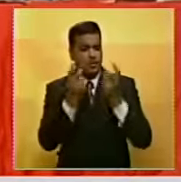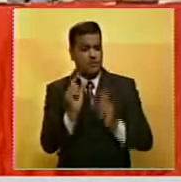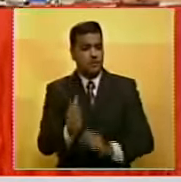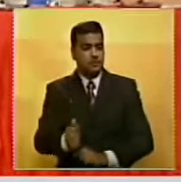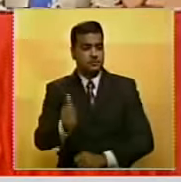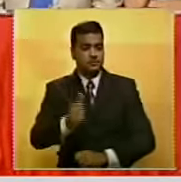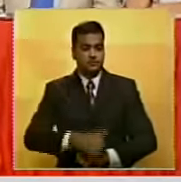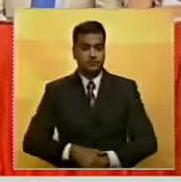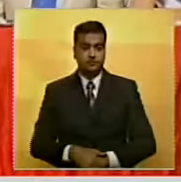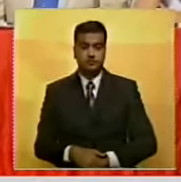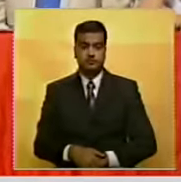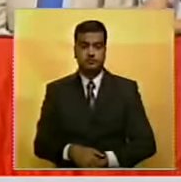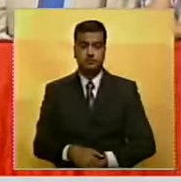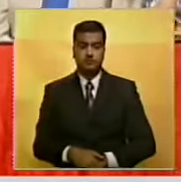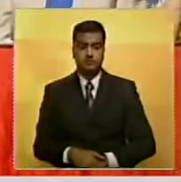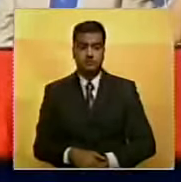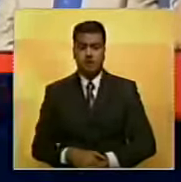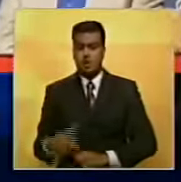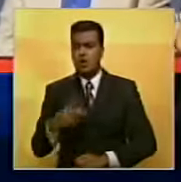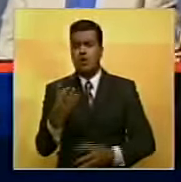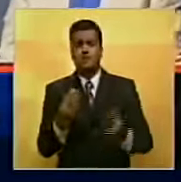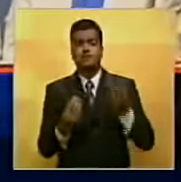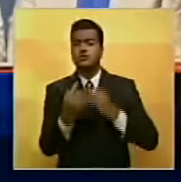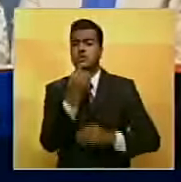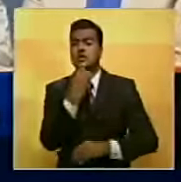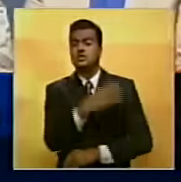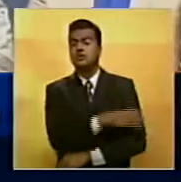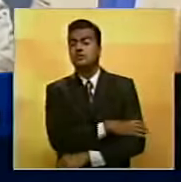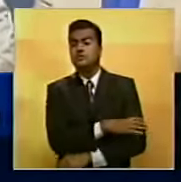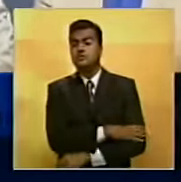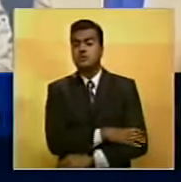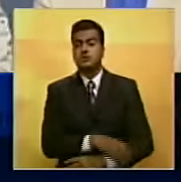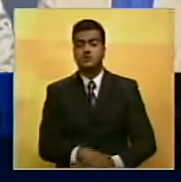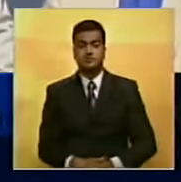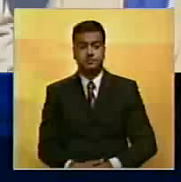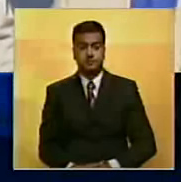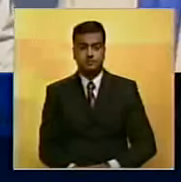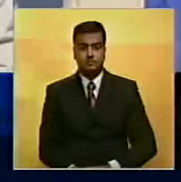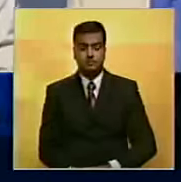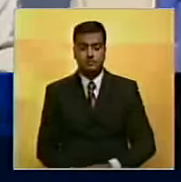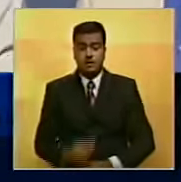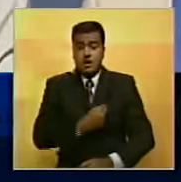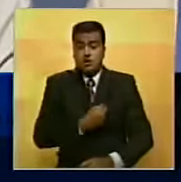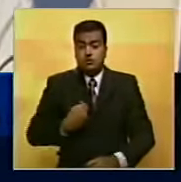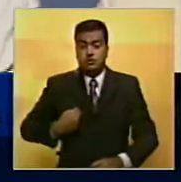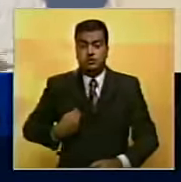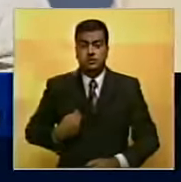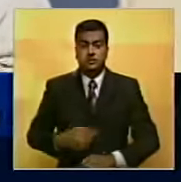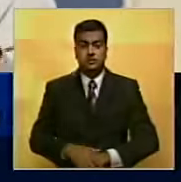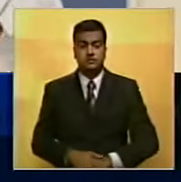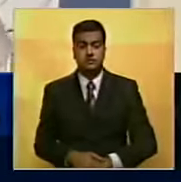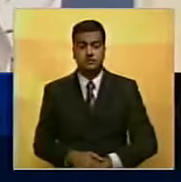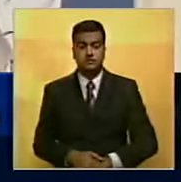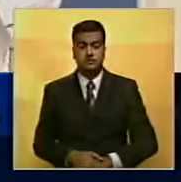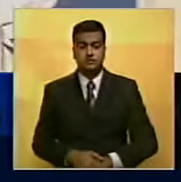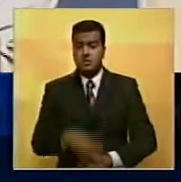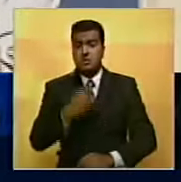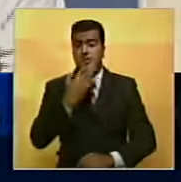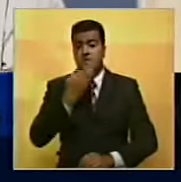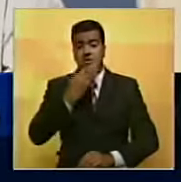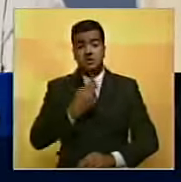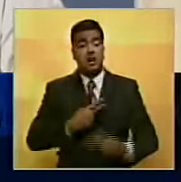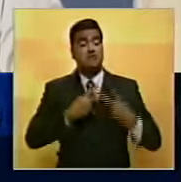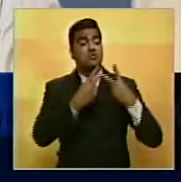las declaraciones. No es como muchos dirigentes de la oposición dijeron, que nosotros no queremos reconocer la